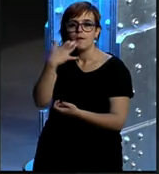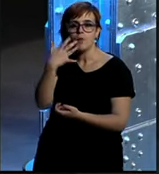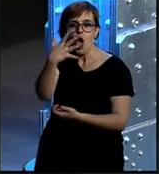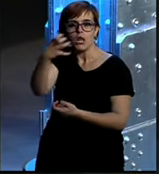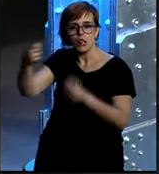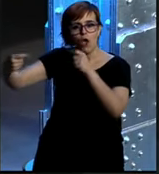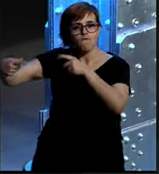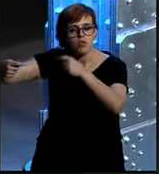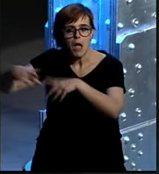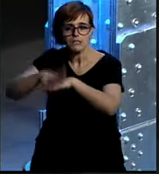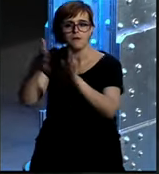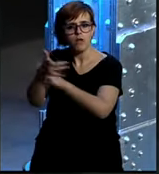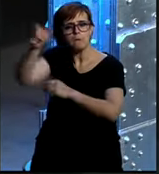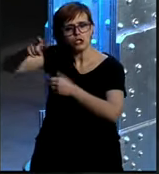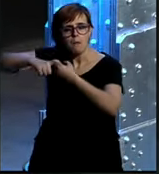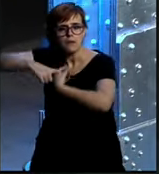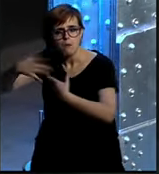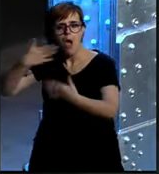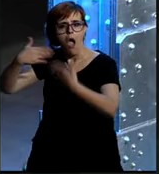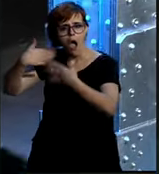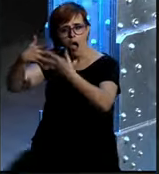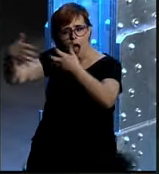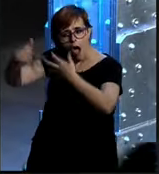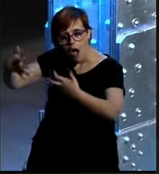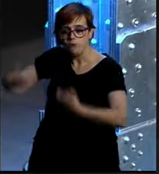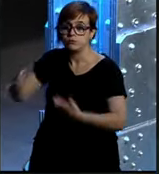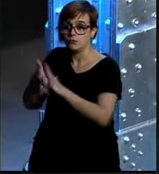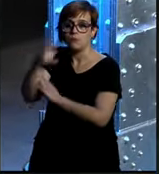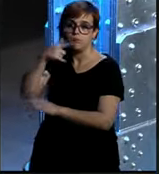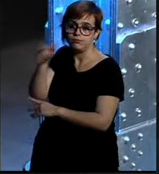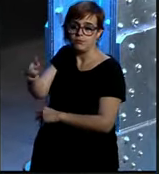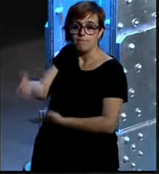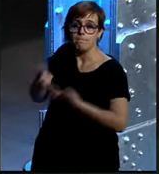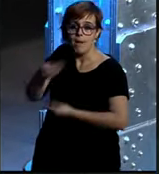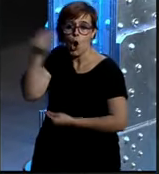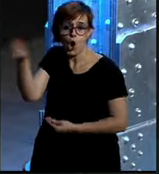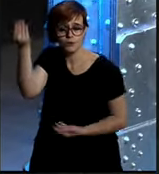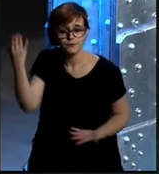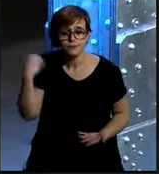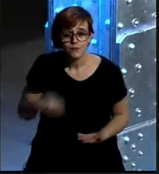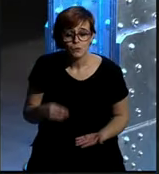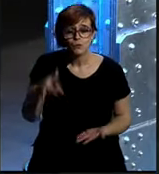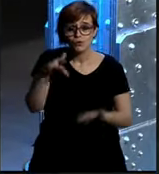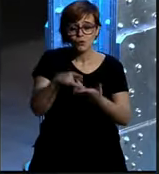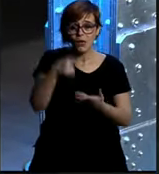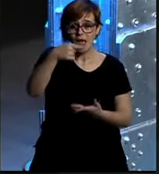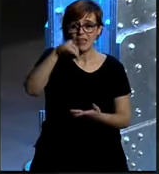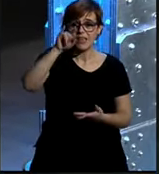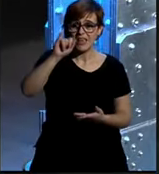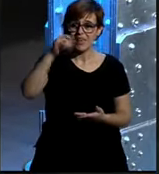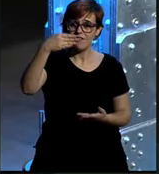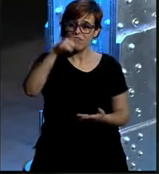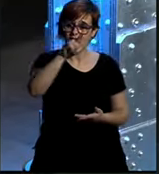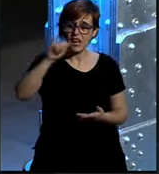500 interacciones 700 interacciones pues bien Bitly fue un gran aliado en